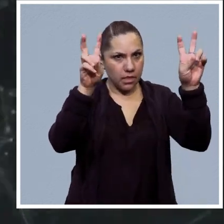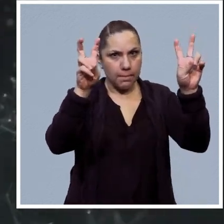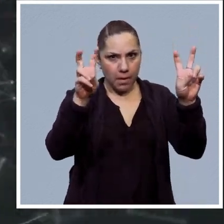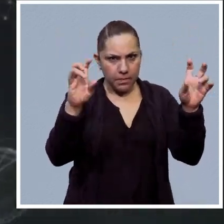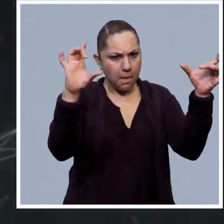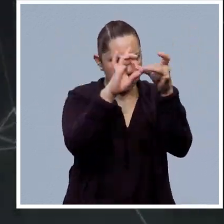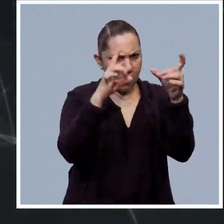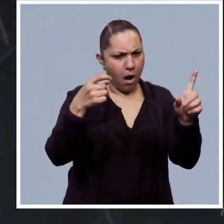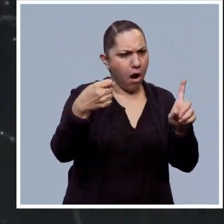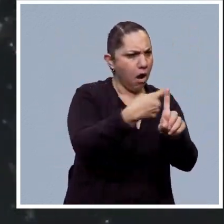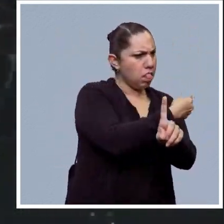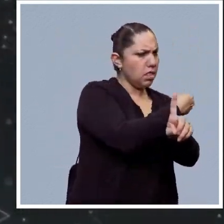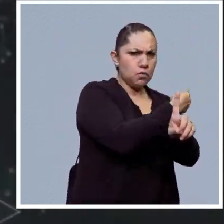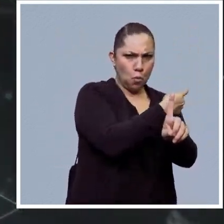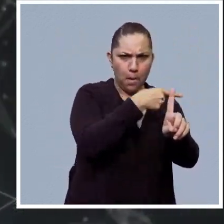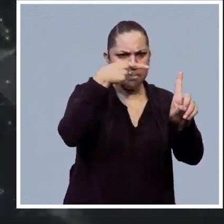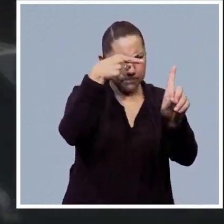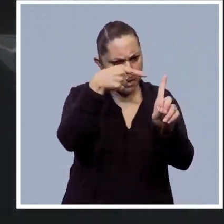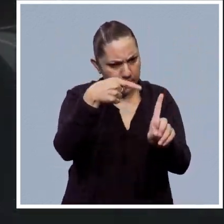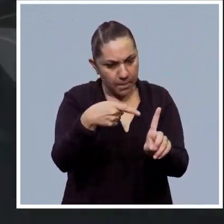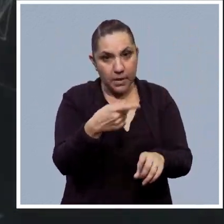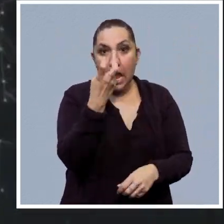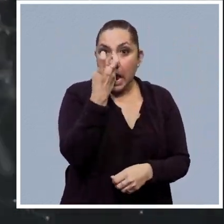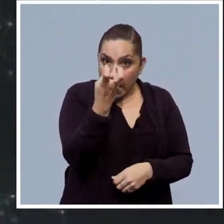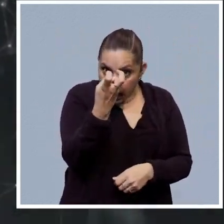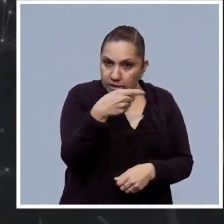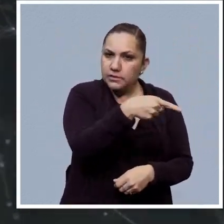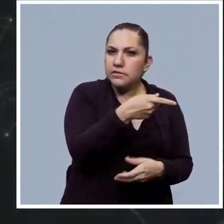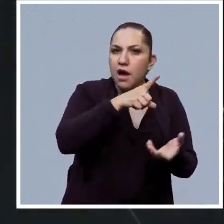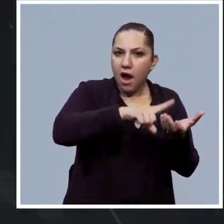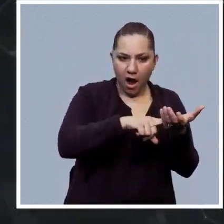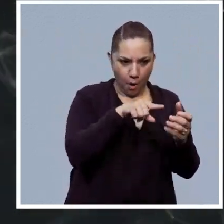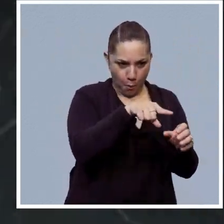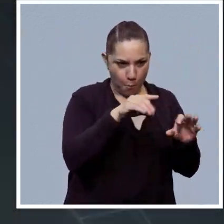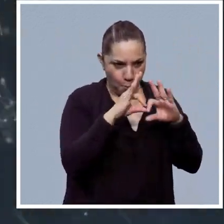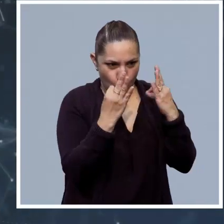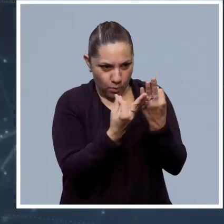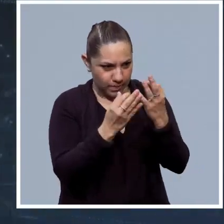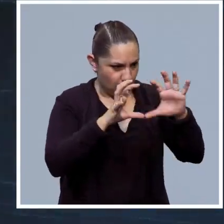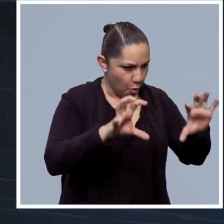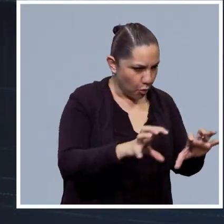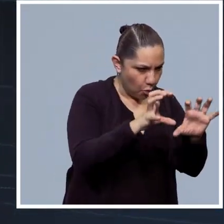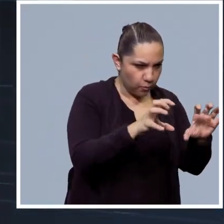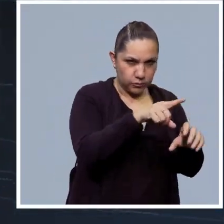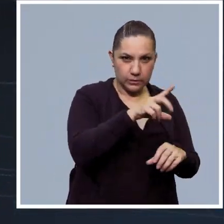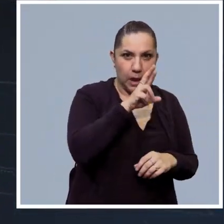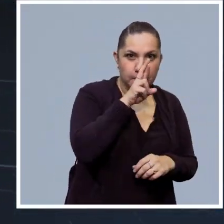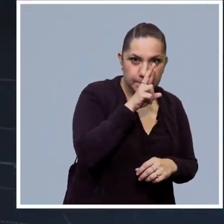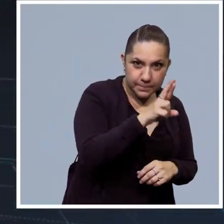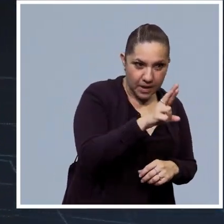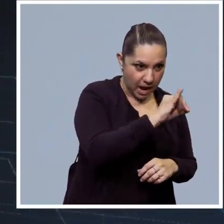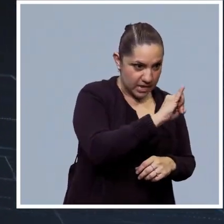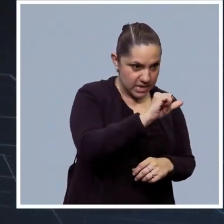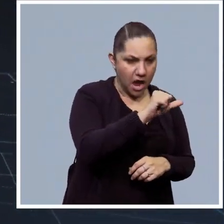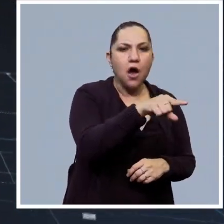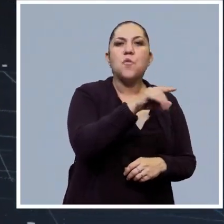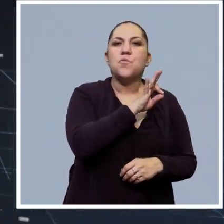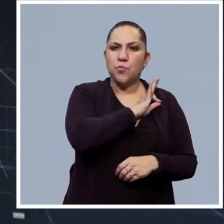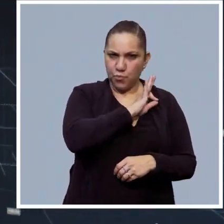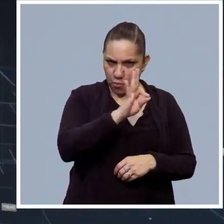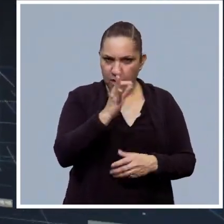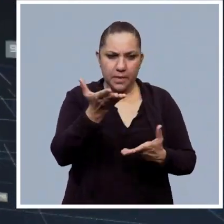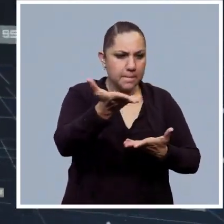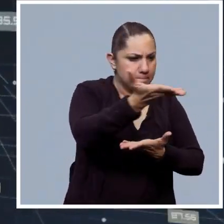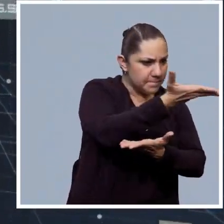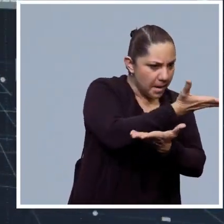manteniendo la coherencia y el contexto a lo largo de la conversación. Esto permite tener interacciones más fluidas y dinámicas con el modelo. Es